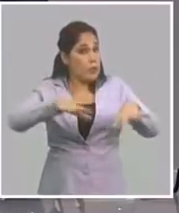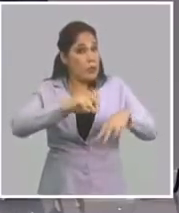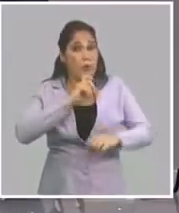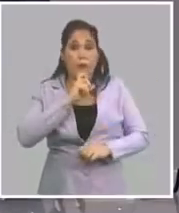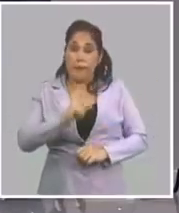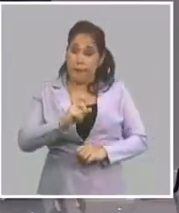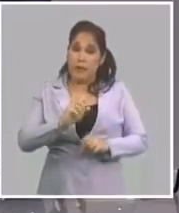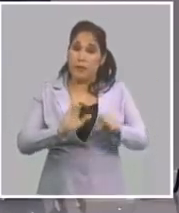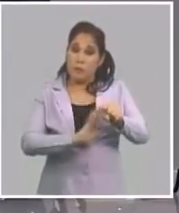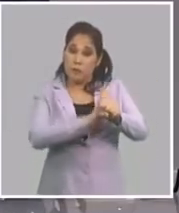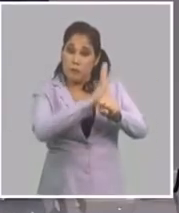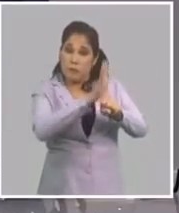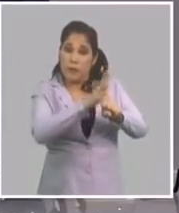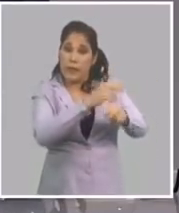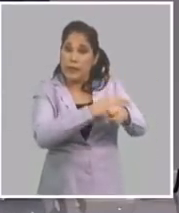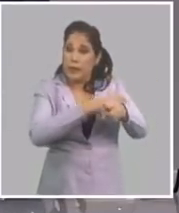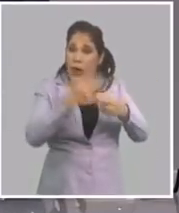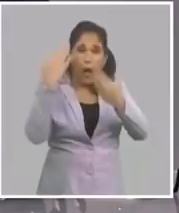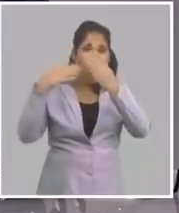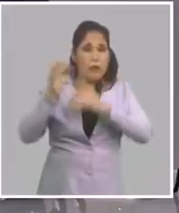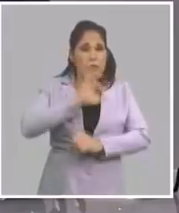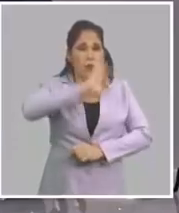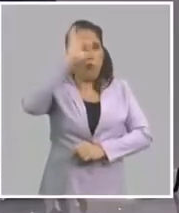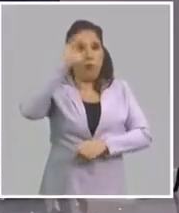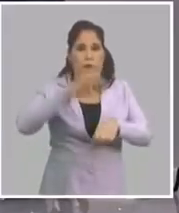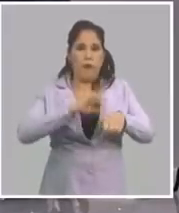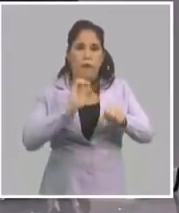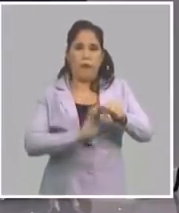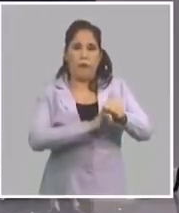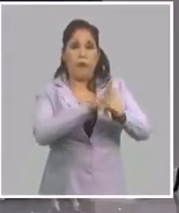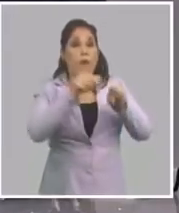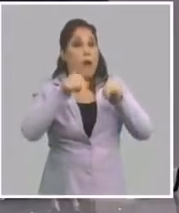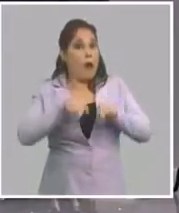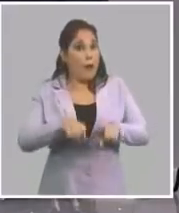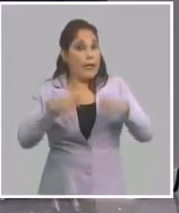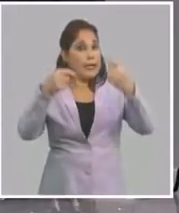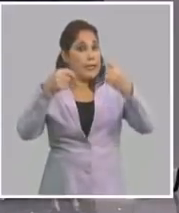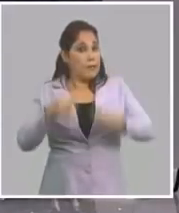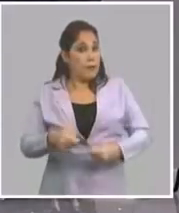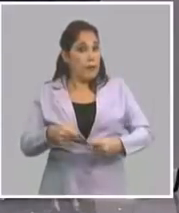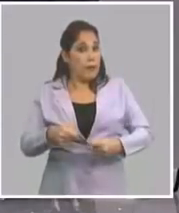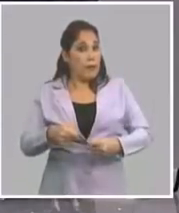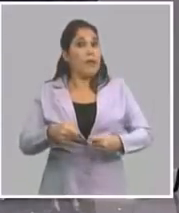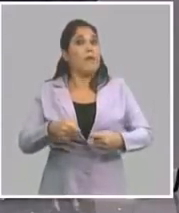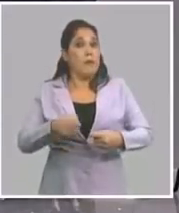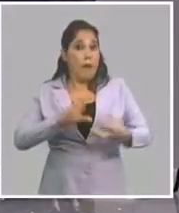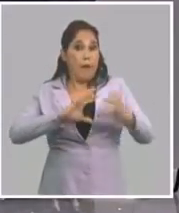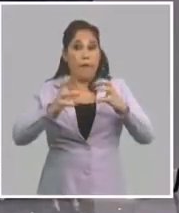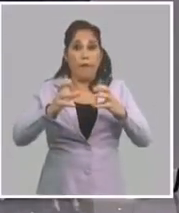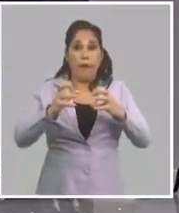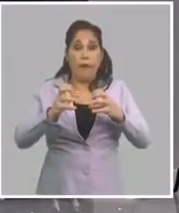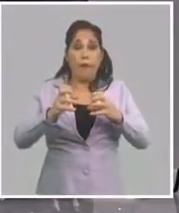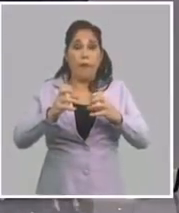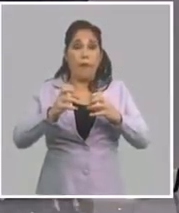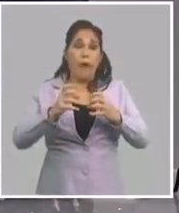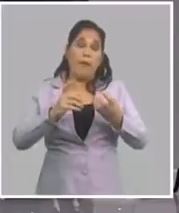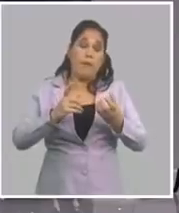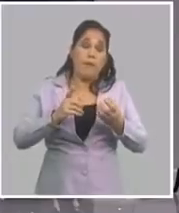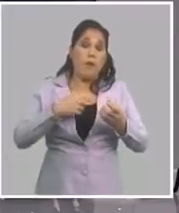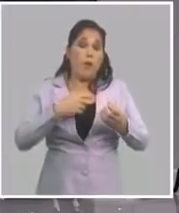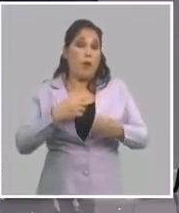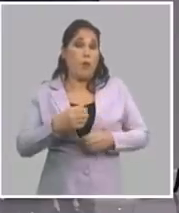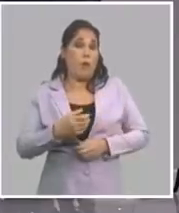excepcional, históricamente pudiera decirse. Si se impone este modelo de Trump, de gobierno,